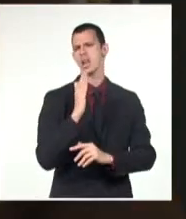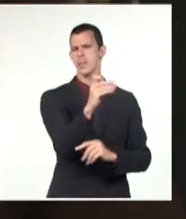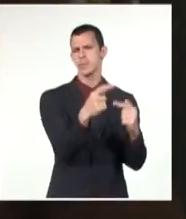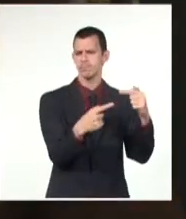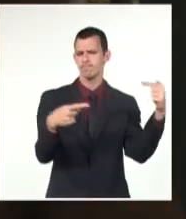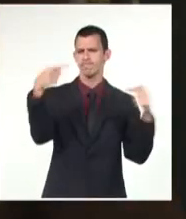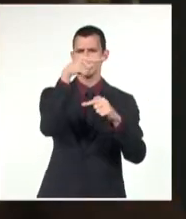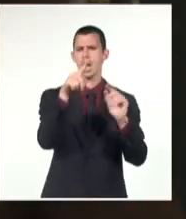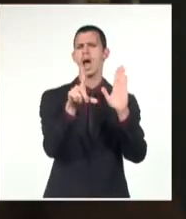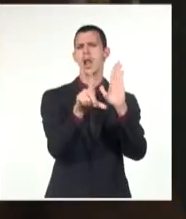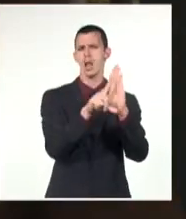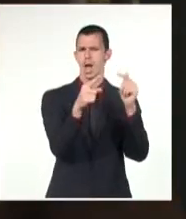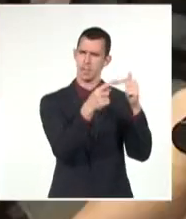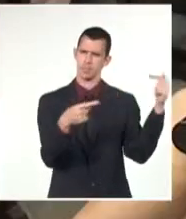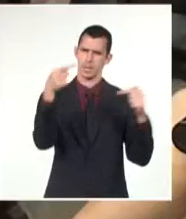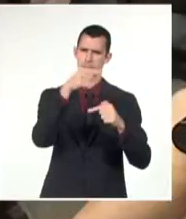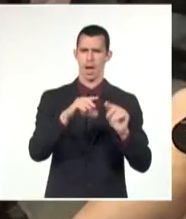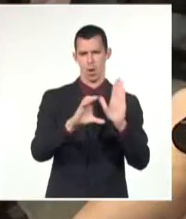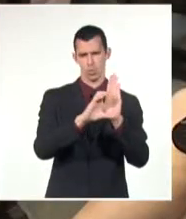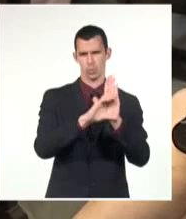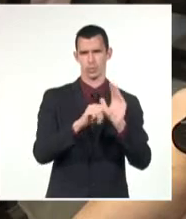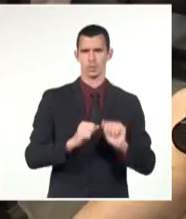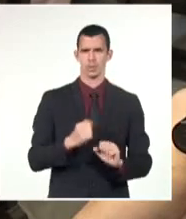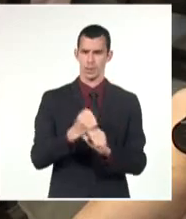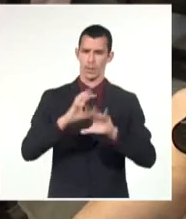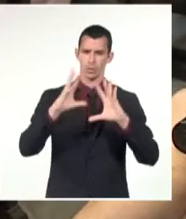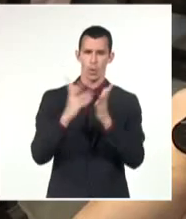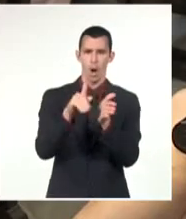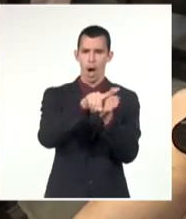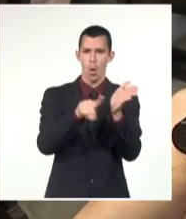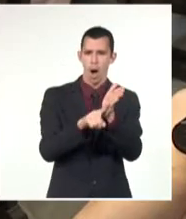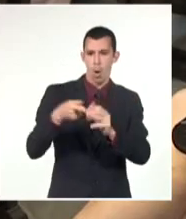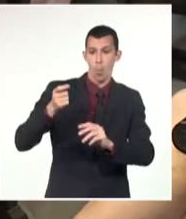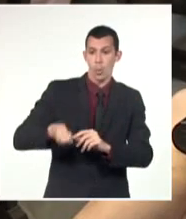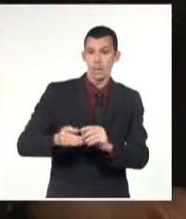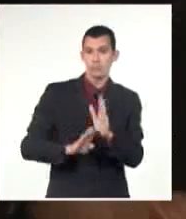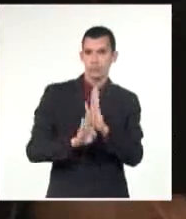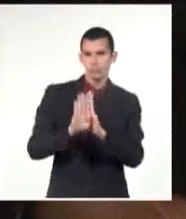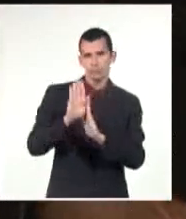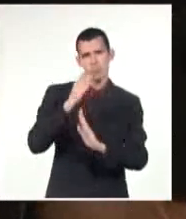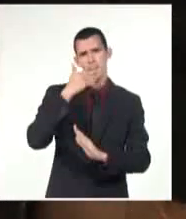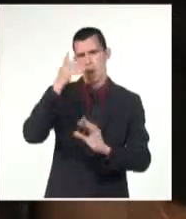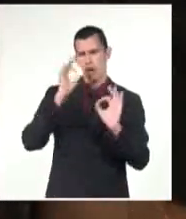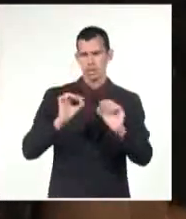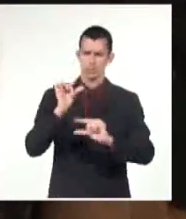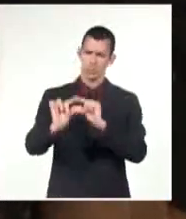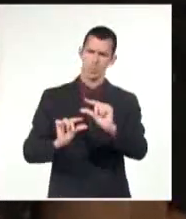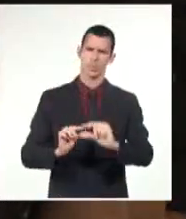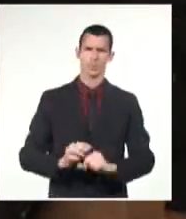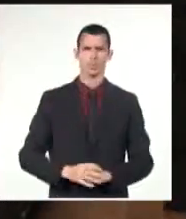ejercicio de la justicia. Bárbara Deaz, Trobajo, Sistema Informativo de la Televisión Cuba.